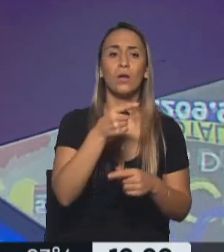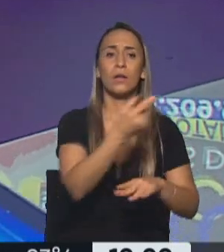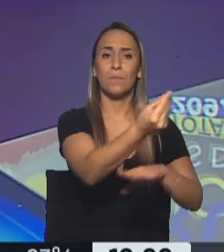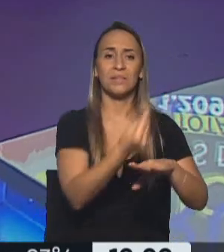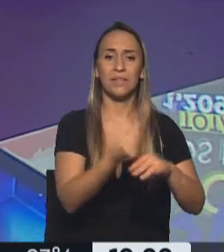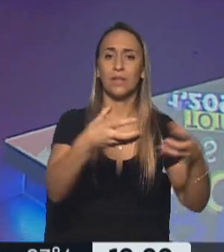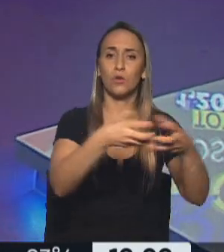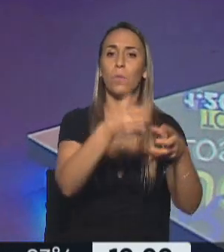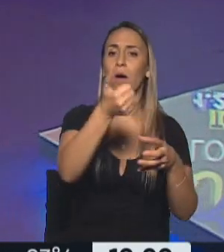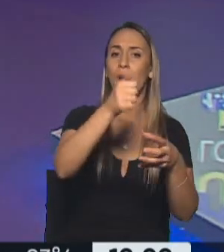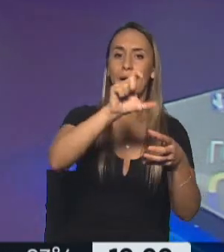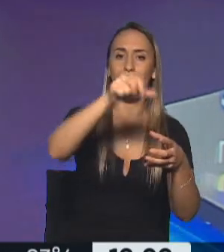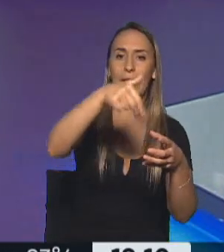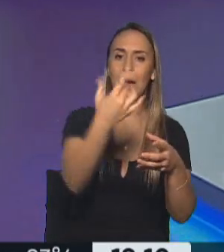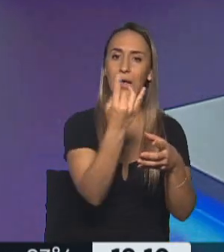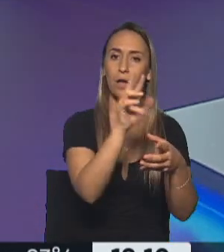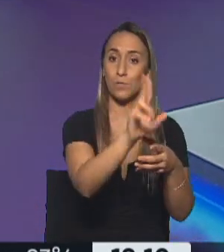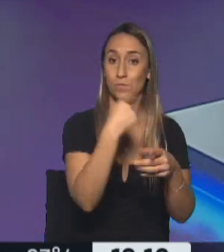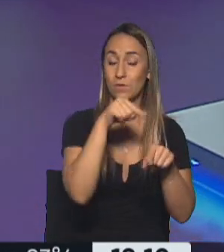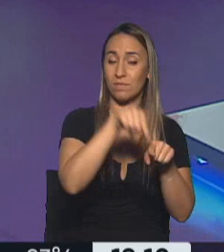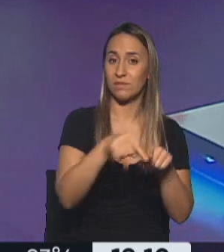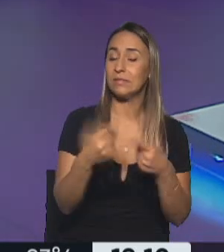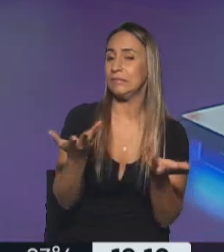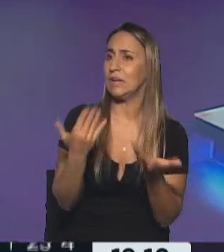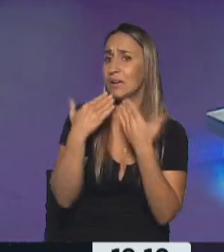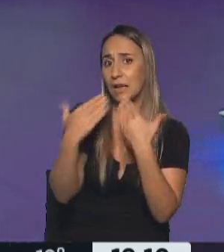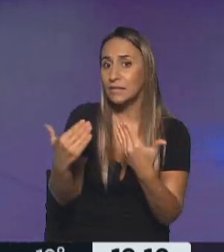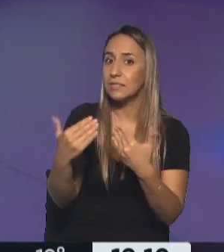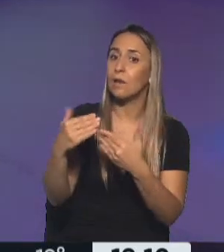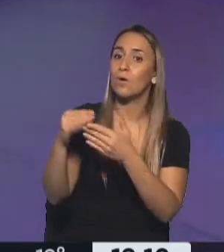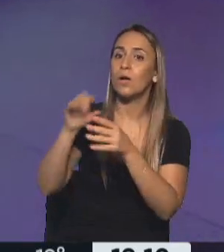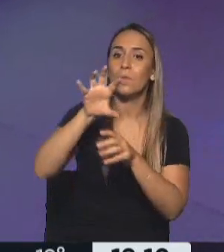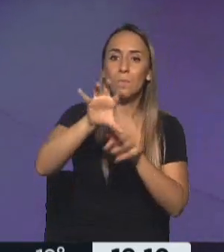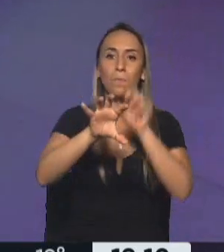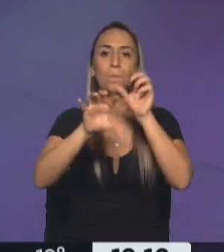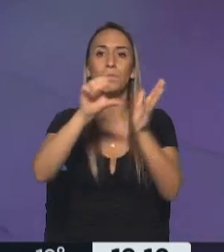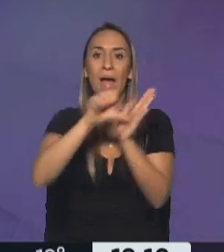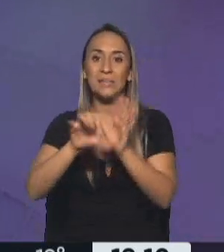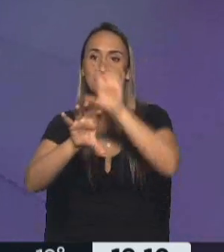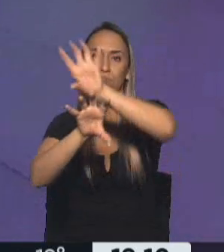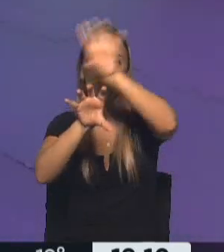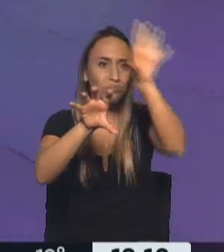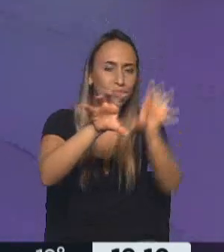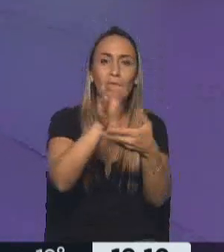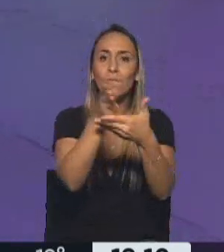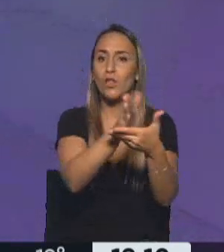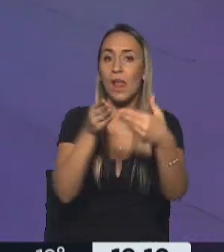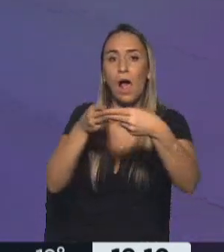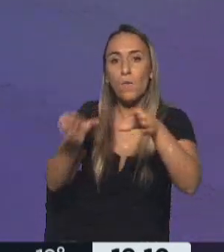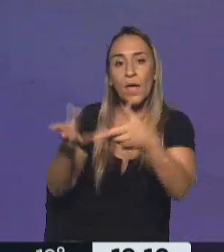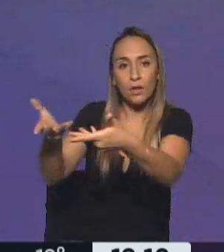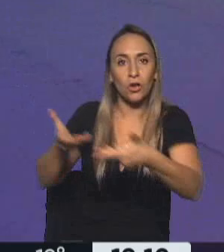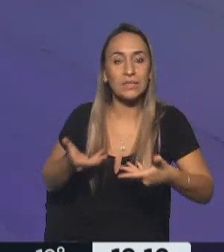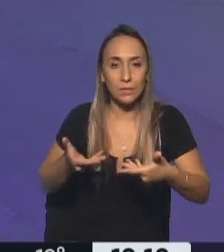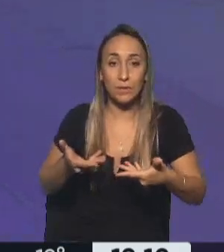nos decía que agradecen que todos los países cercanos mantienen las fronteras abiertas y que el número puede llegar a ser lamentablemente histórico.